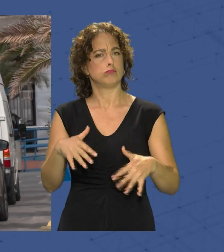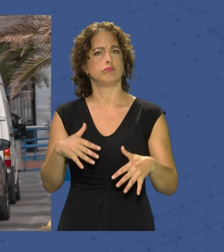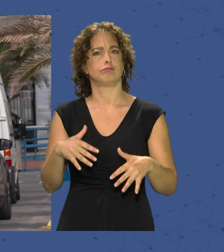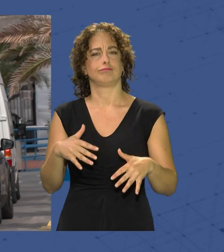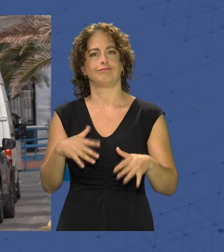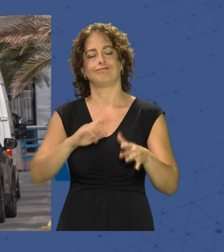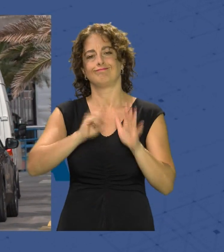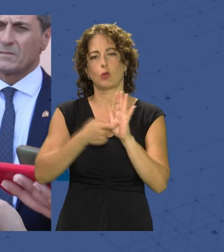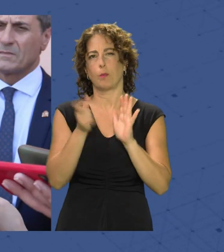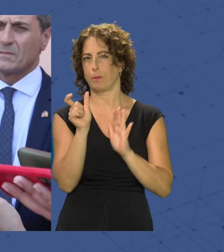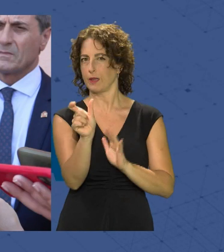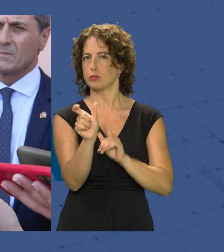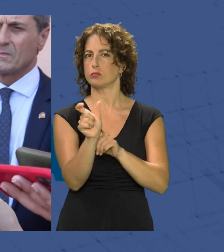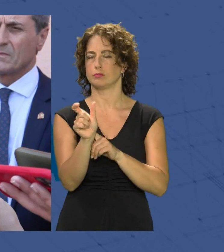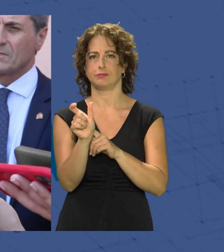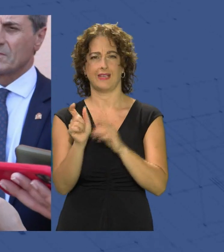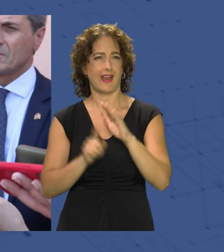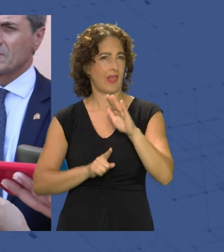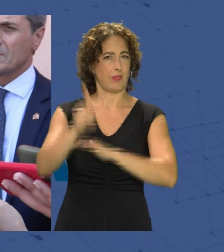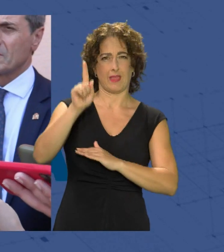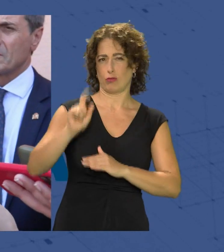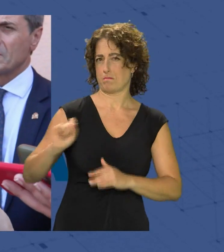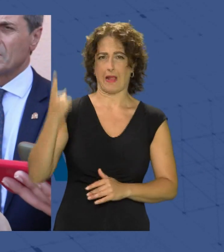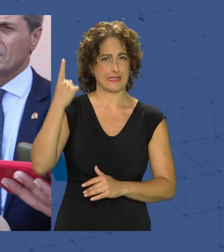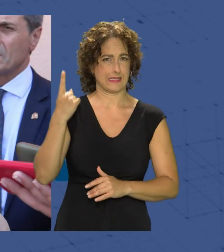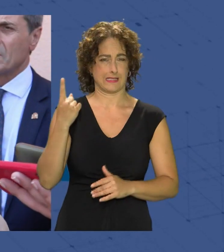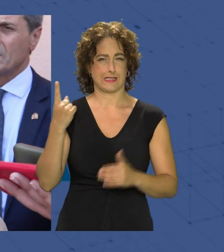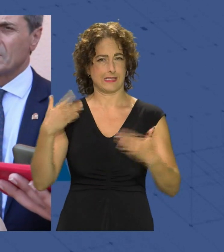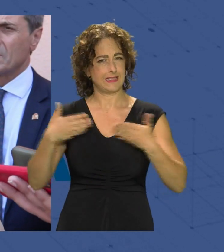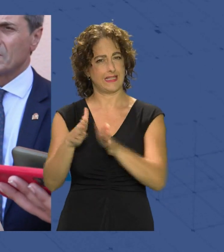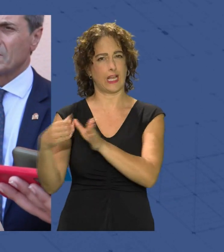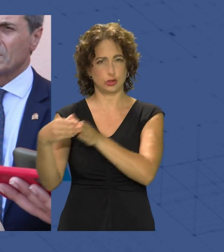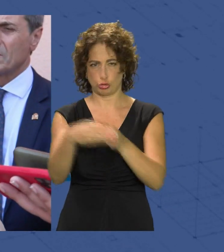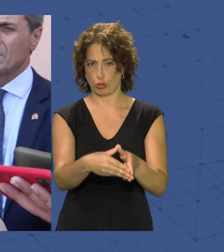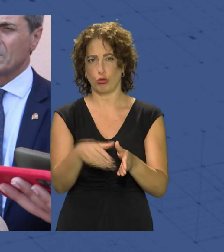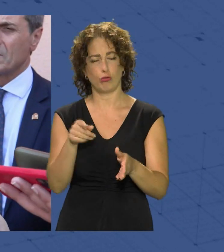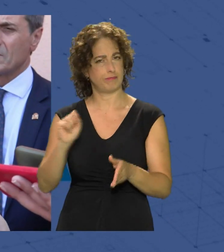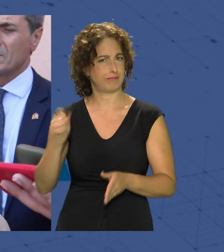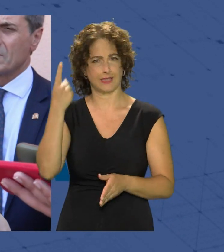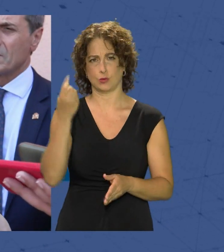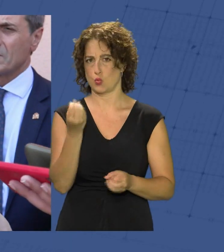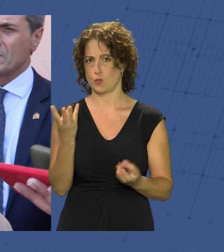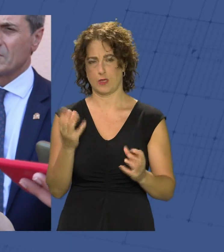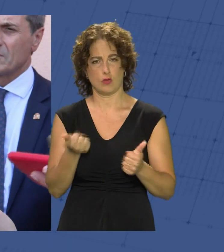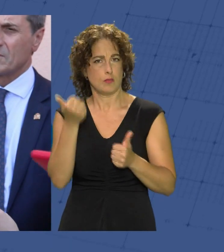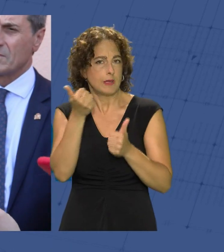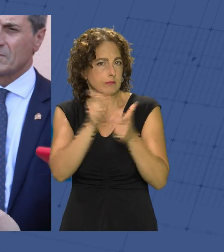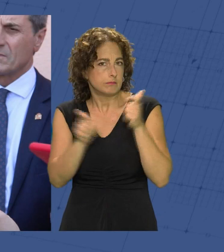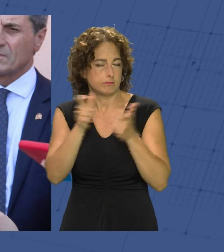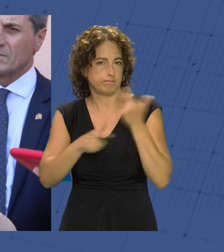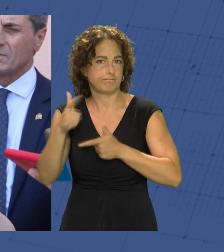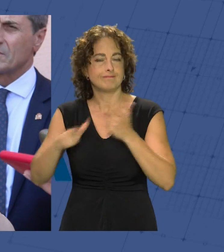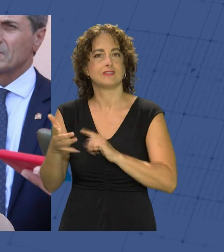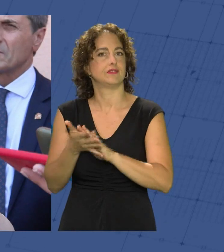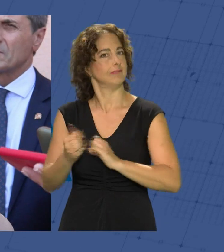absolutos. Es el mayor crecimiento en este año de la operación Paso del Estrecho y que está consolidando un